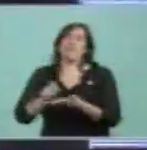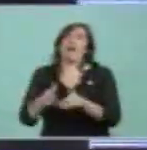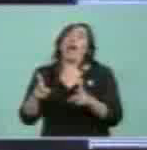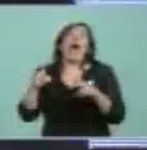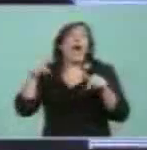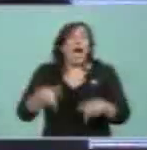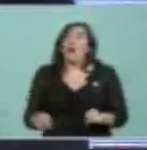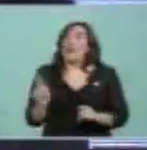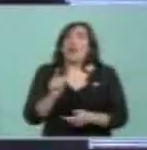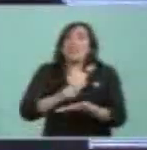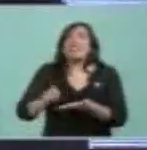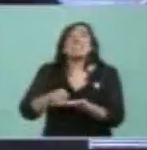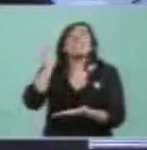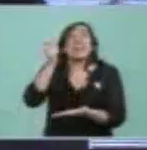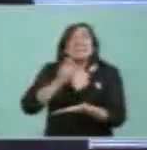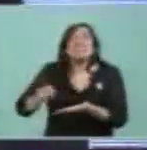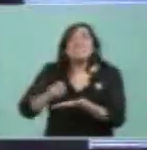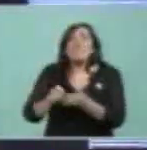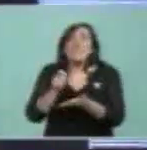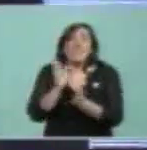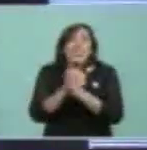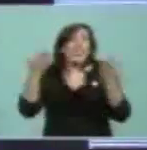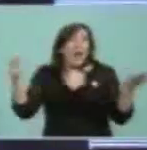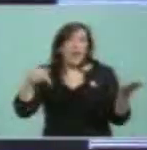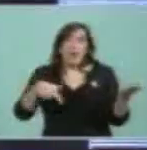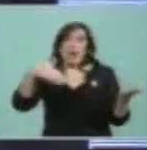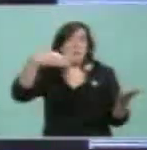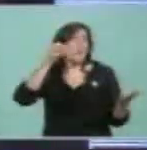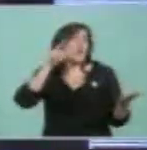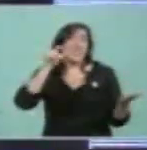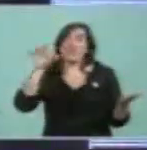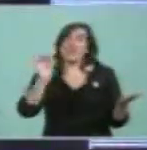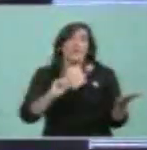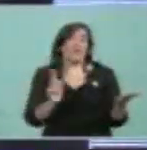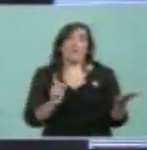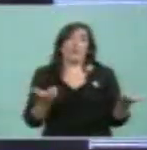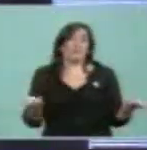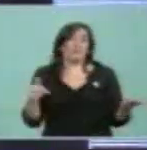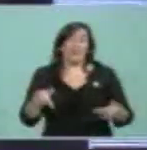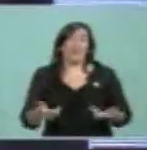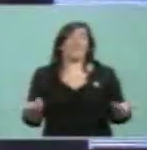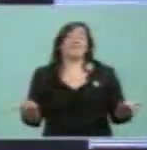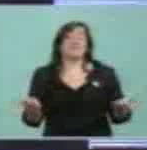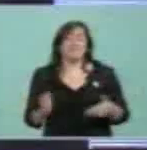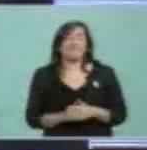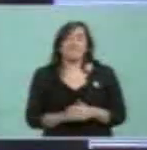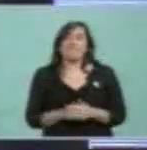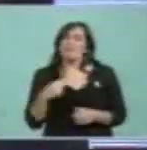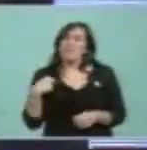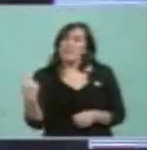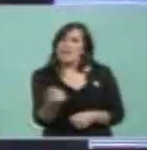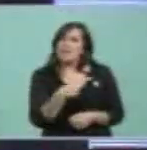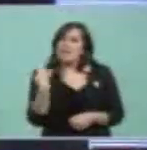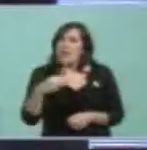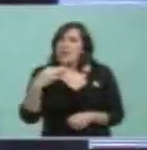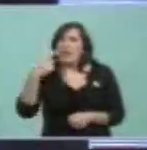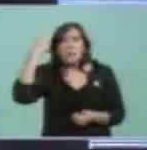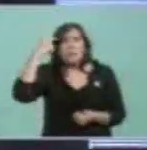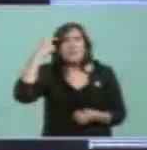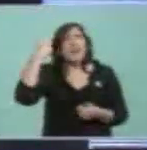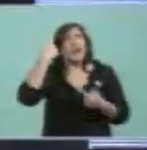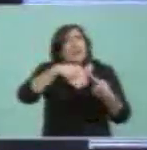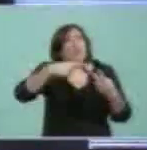ahora no es Mariano Moreno el que te escribe el diario, pero bueno. Pero estas son las cosas que tenemos que reflexionar. Y